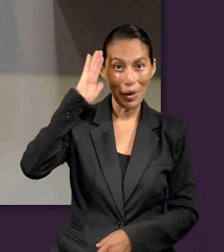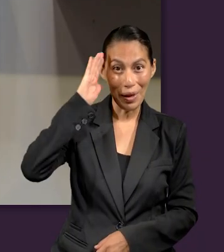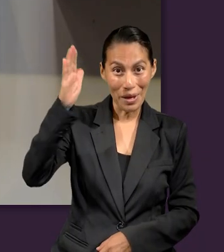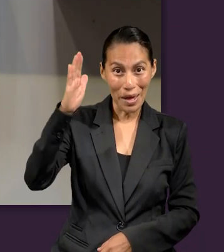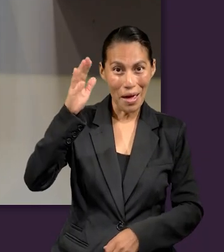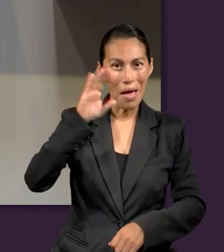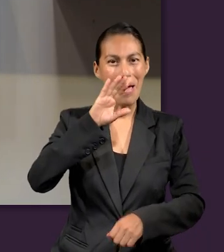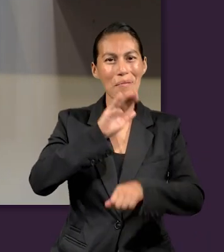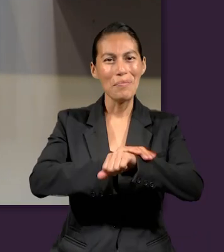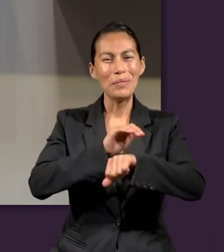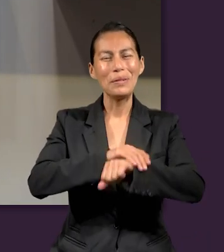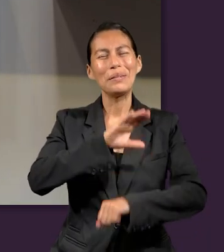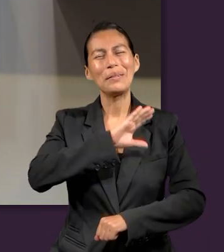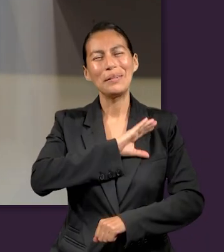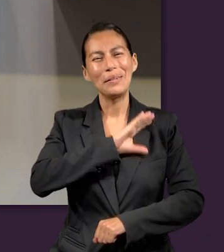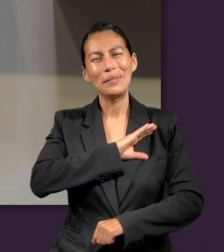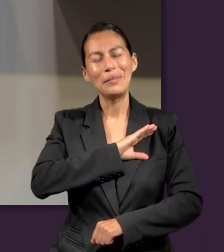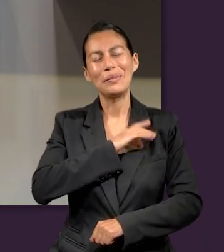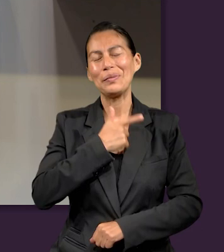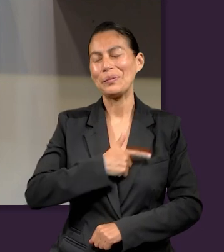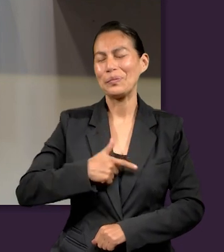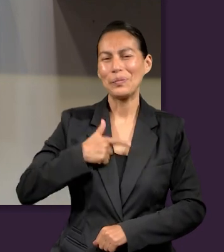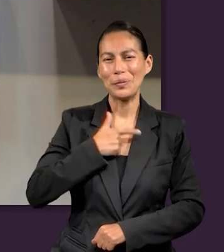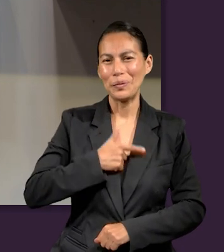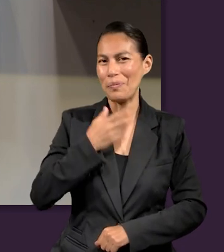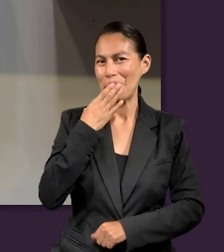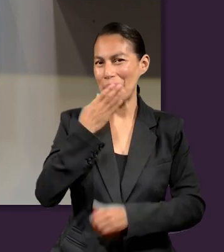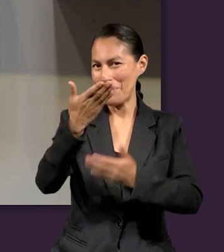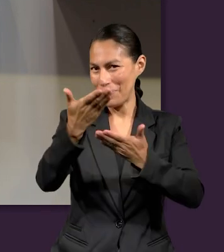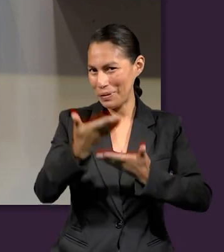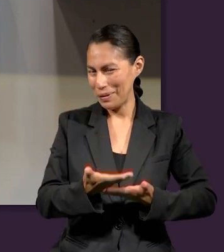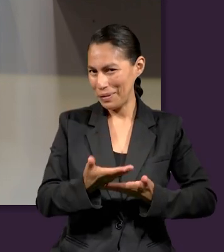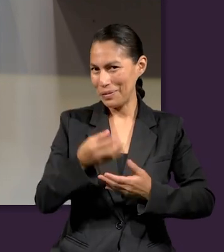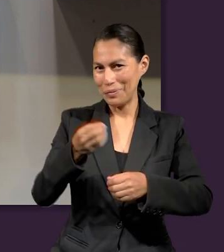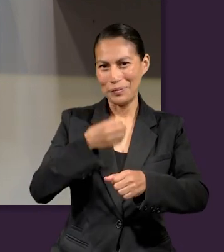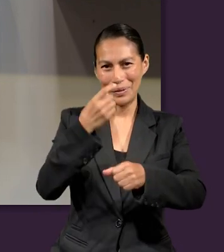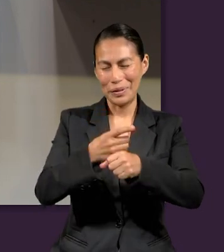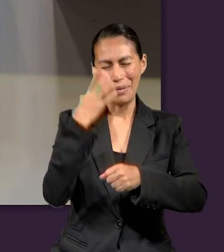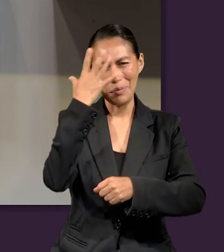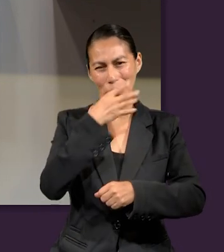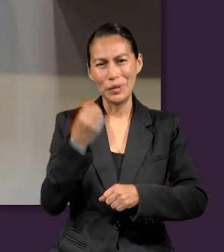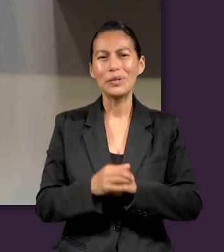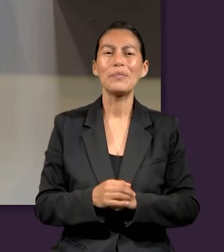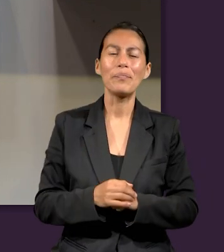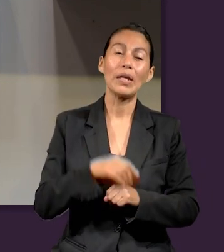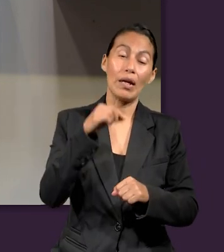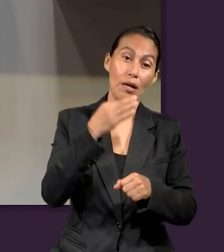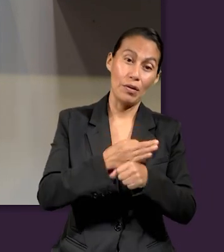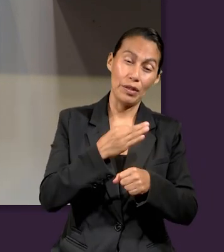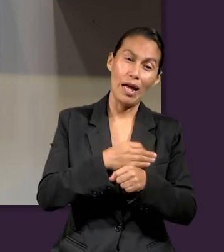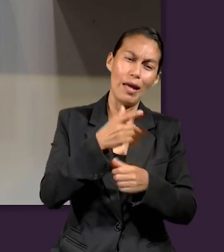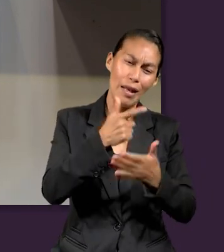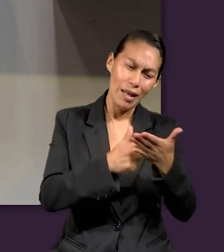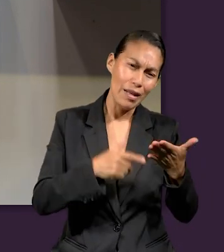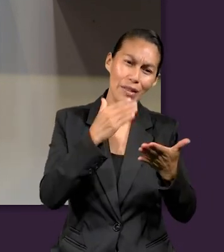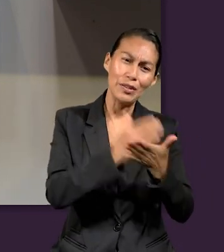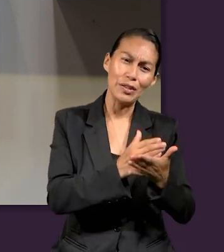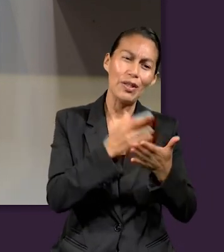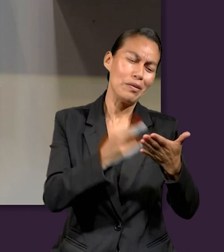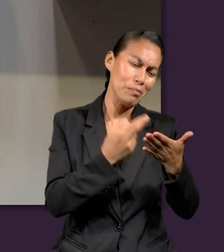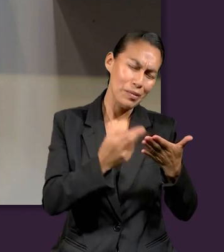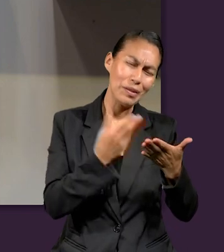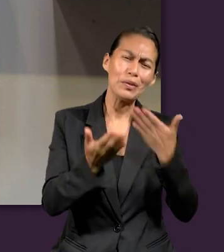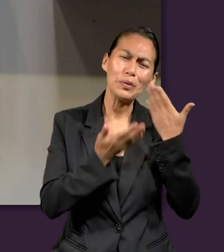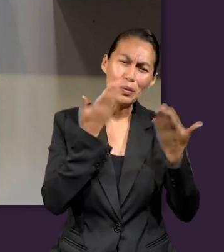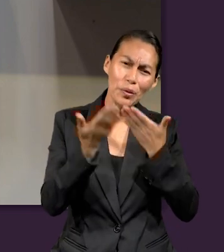Hola, ¿qué tal? Estimados amigos, es un verdadero privilegio darles la más cordial bienvenida a este repaso de la lección.